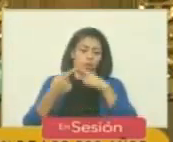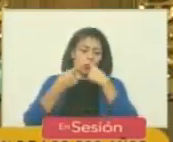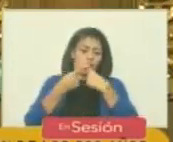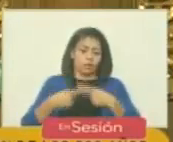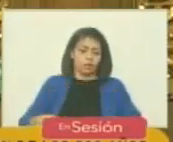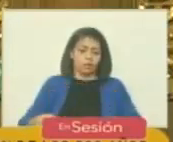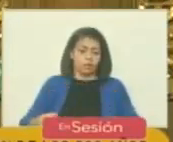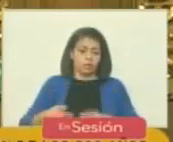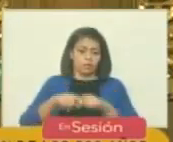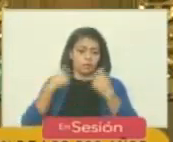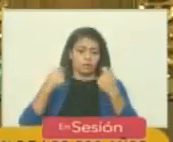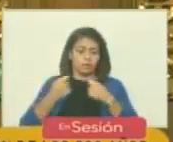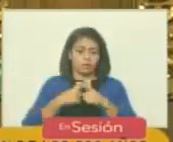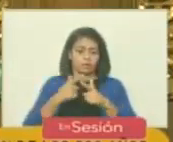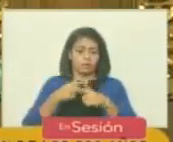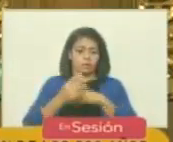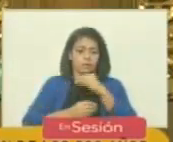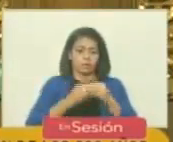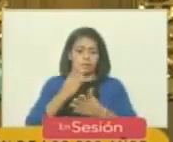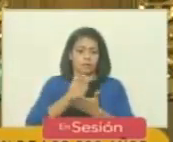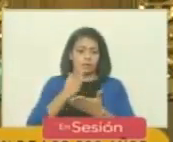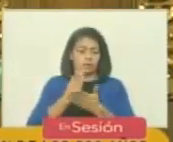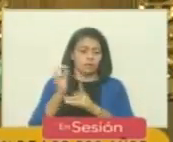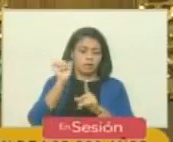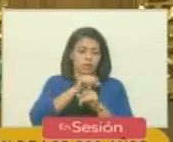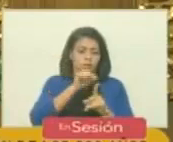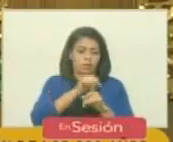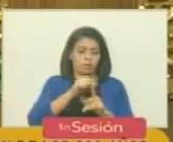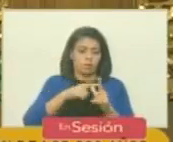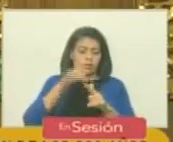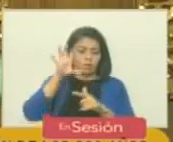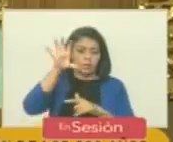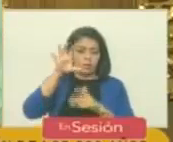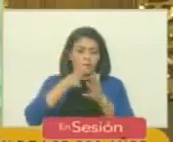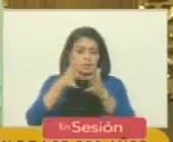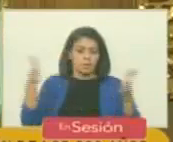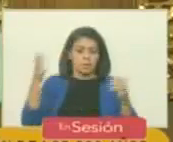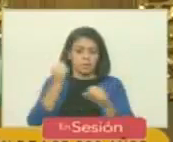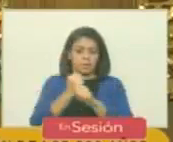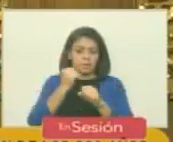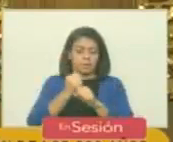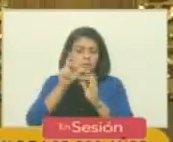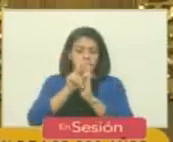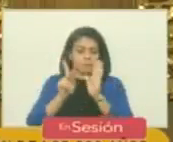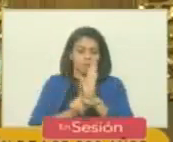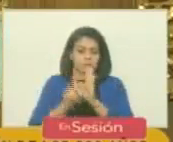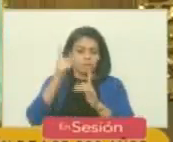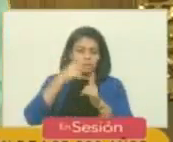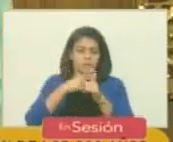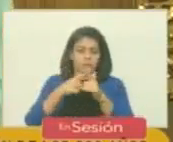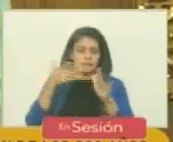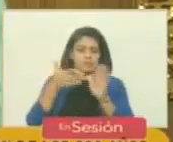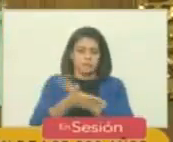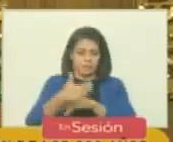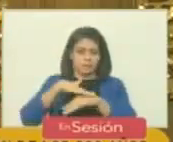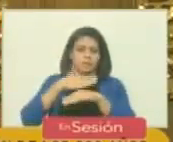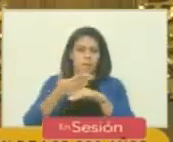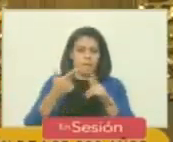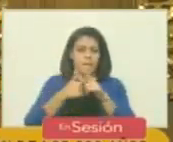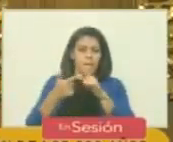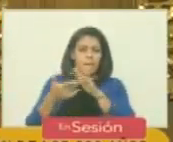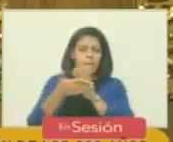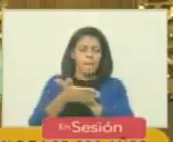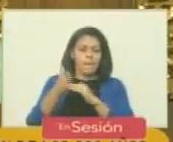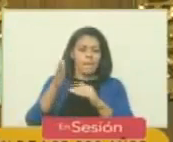veces por pedazos pero siempre luchando la patria grande fue tarea principalísima de Chávez que recogió las